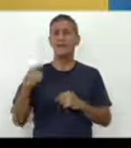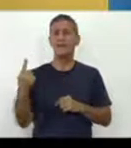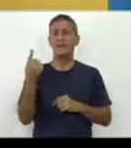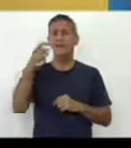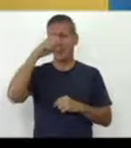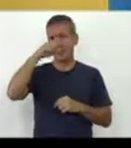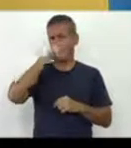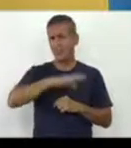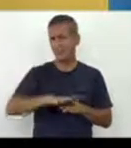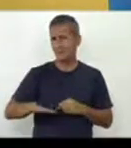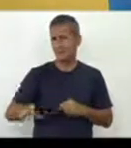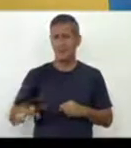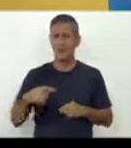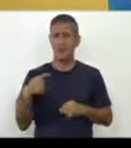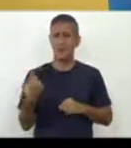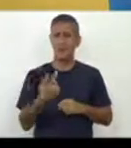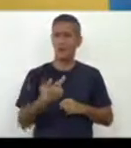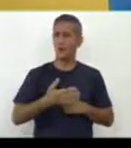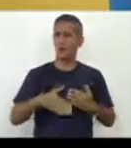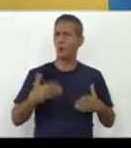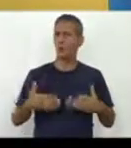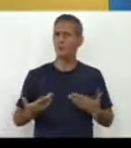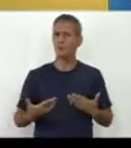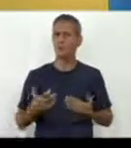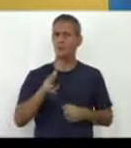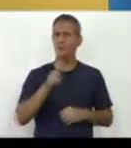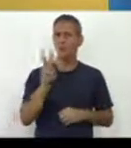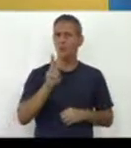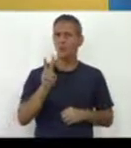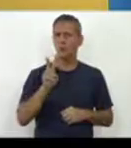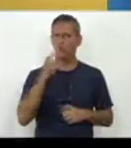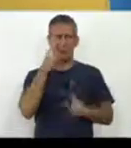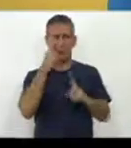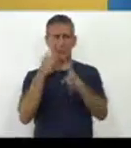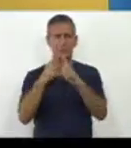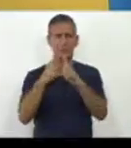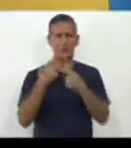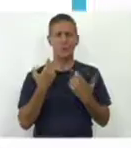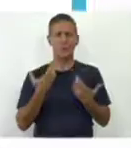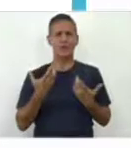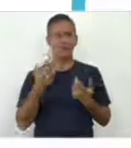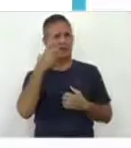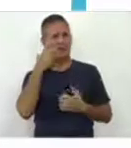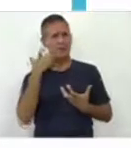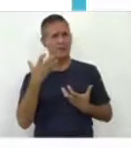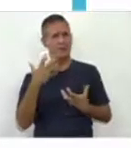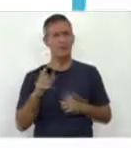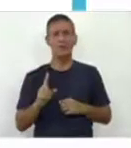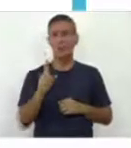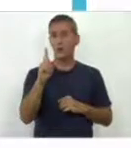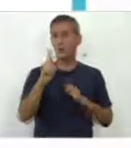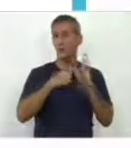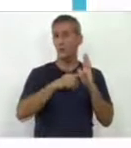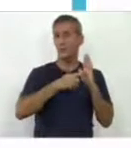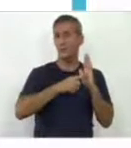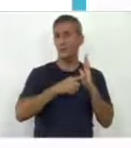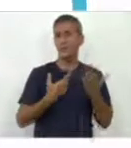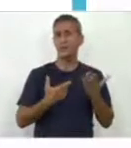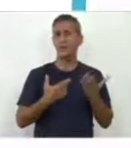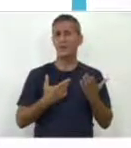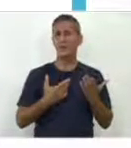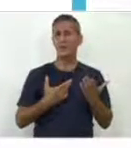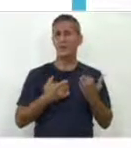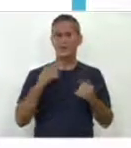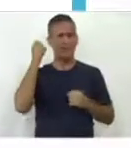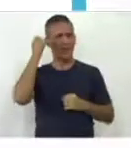eso es que nuestra actividad tiene dos propósitos fundamentales. En primer lugar, queremos compartir